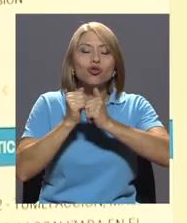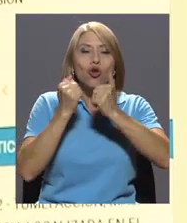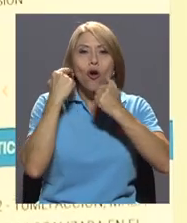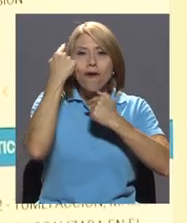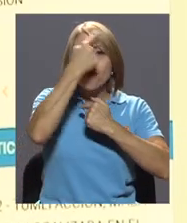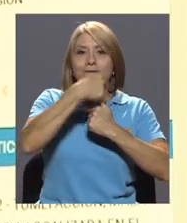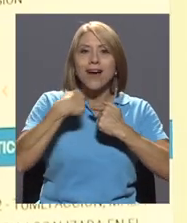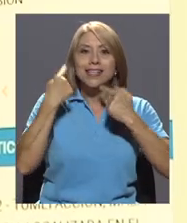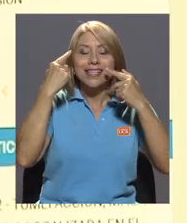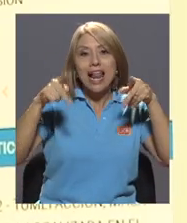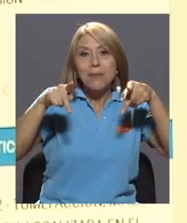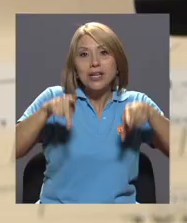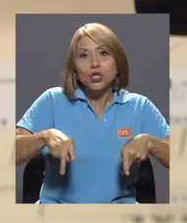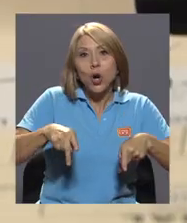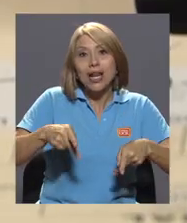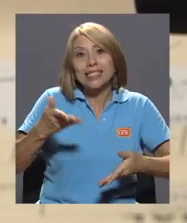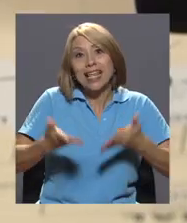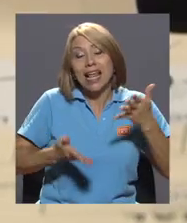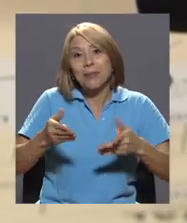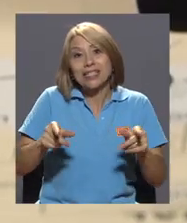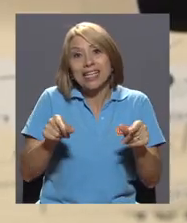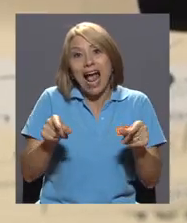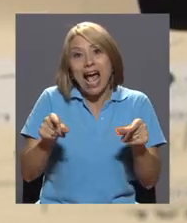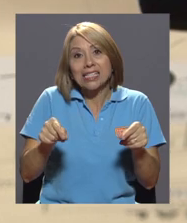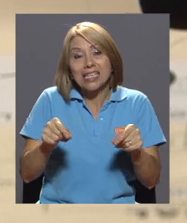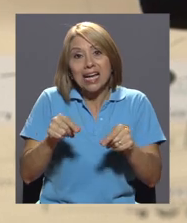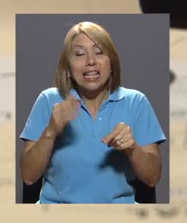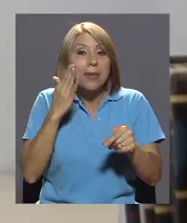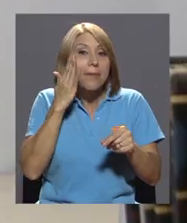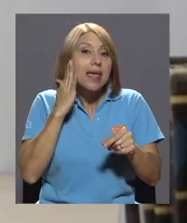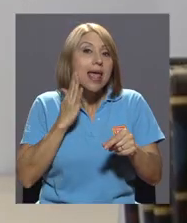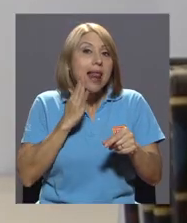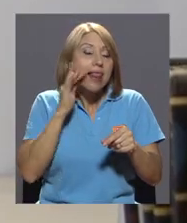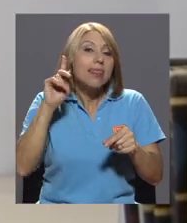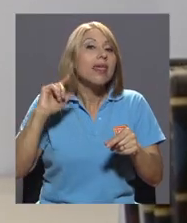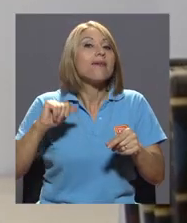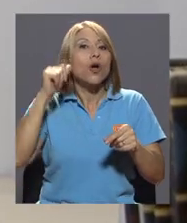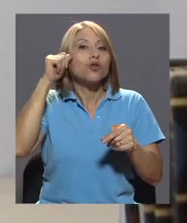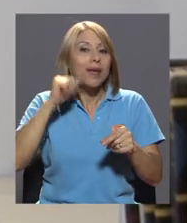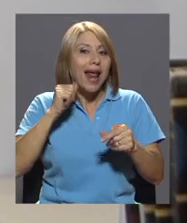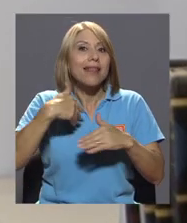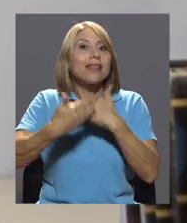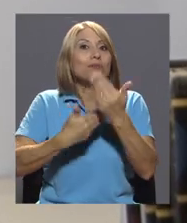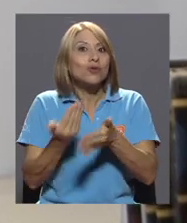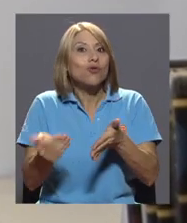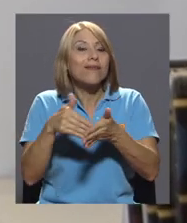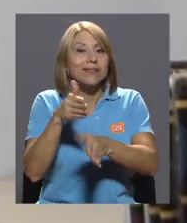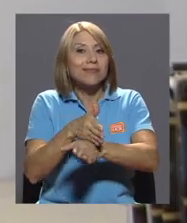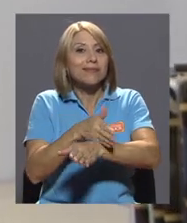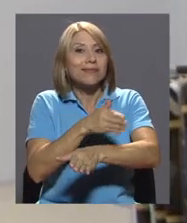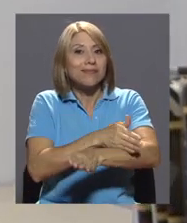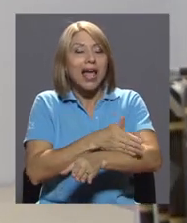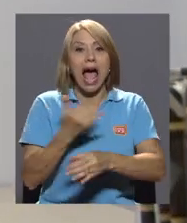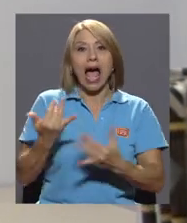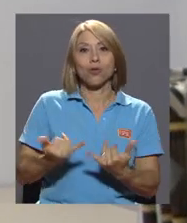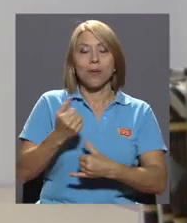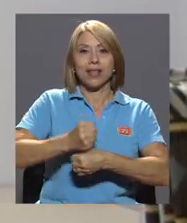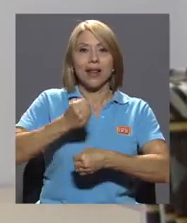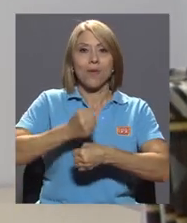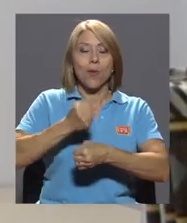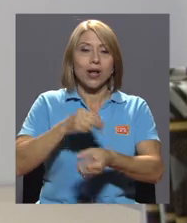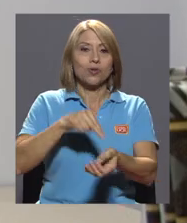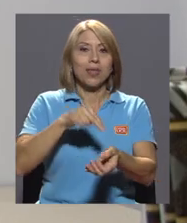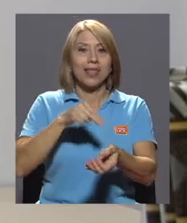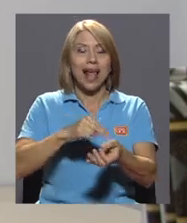personas que, por tener cáncer de piel en su rostro, deben ser operadas. Actualmente labora en el Hospital Calderón